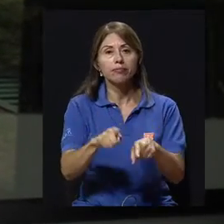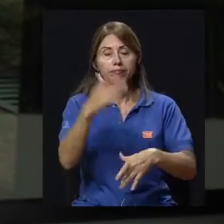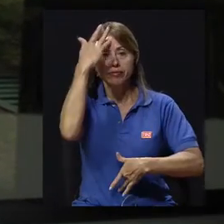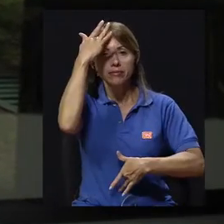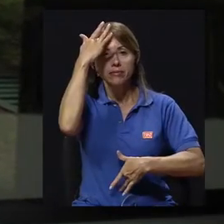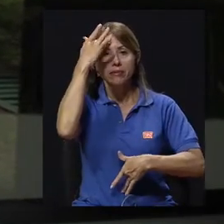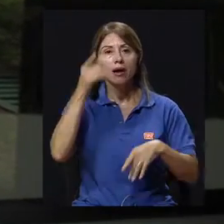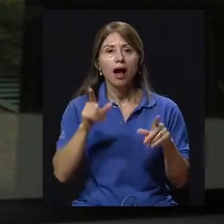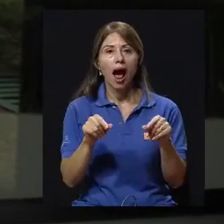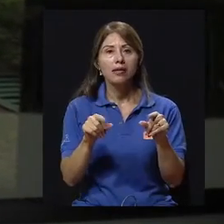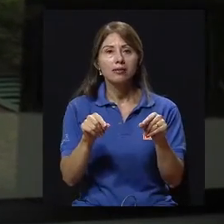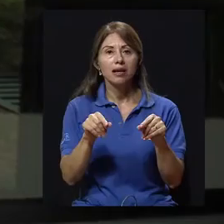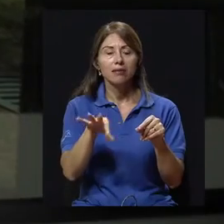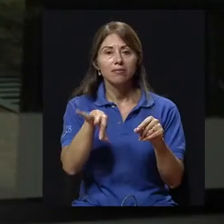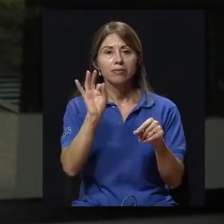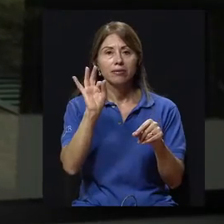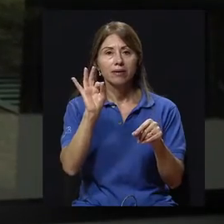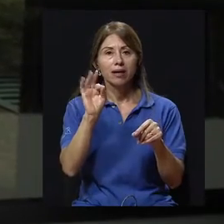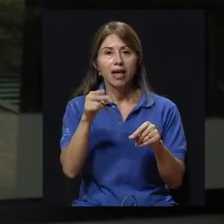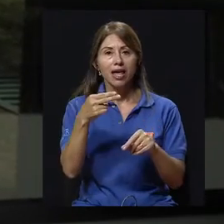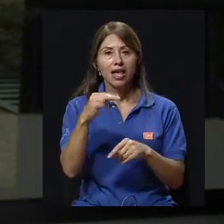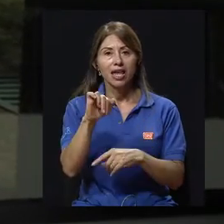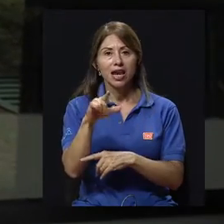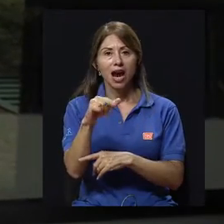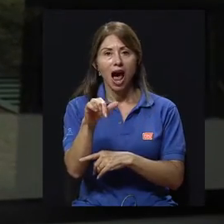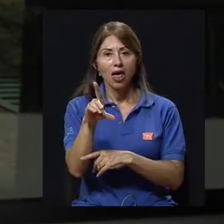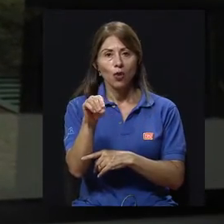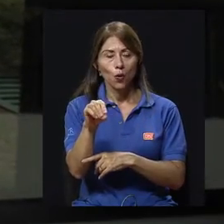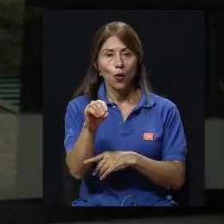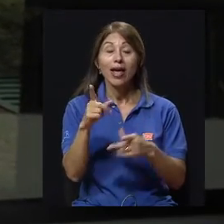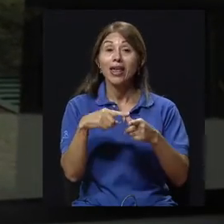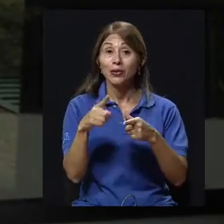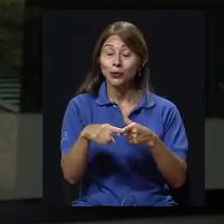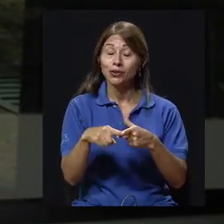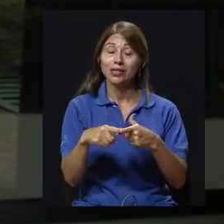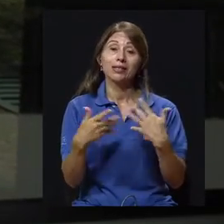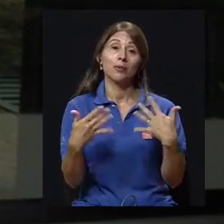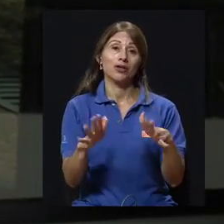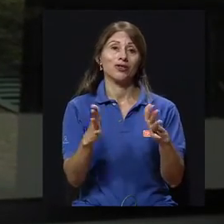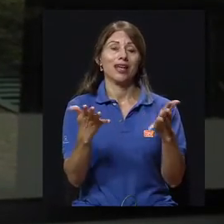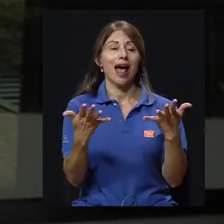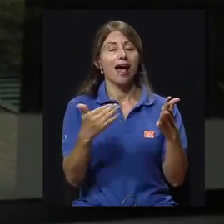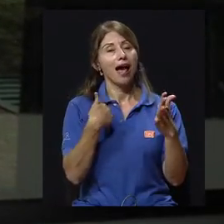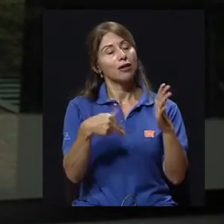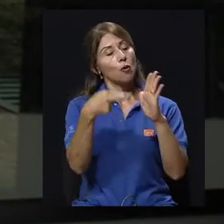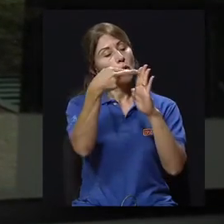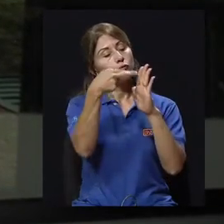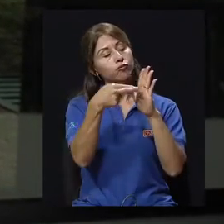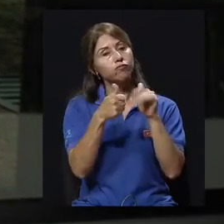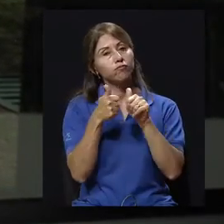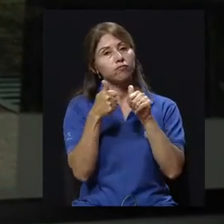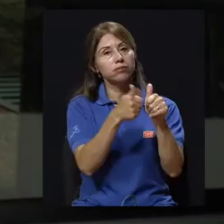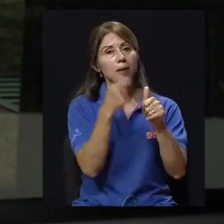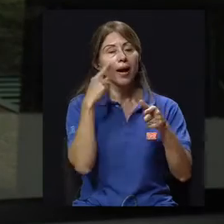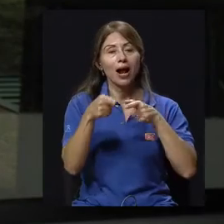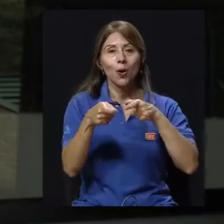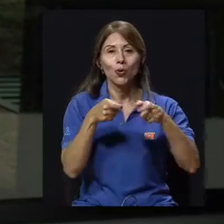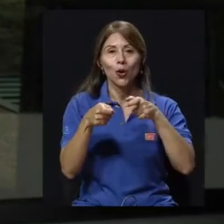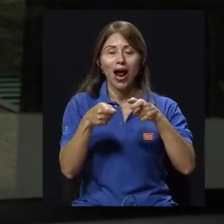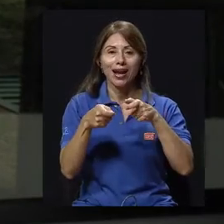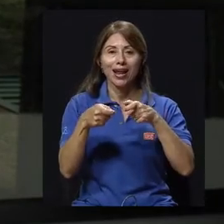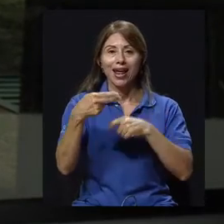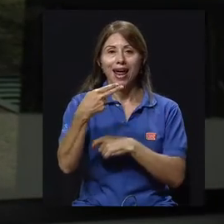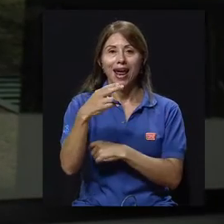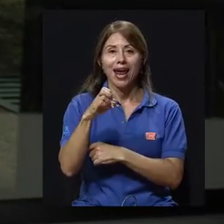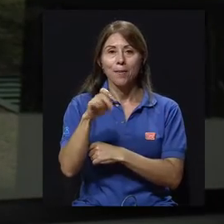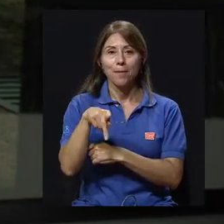Entonces, afortunadamente también han habido medidas para controlar la hepatitis B. Desde que